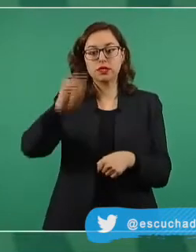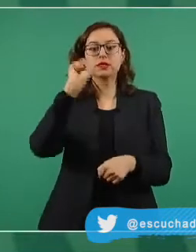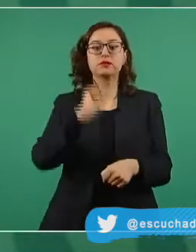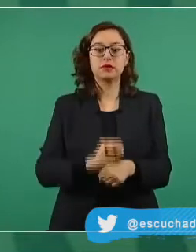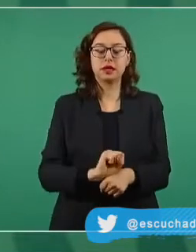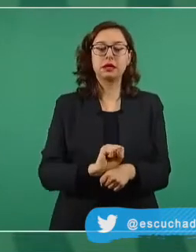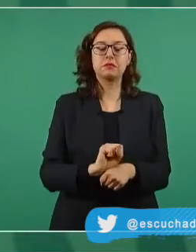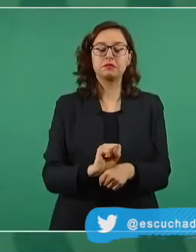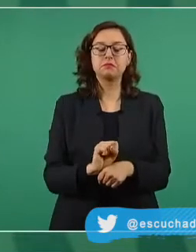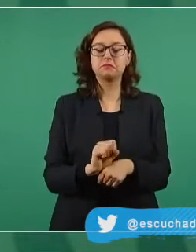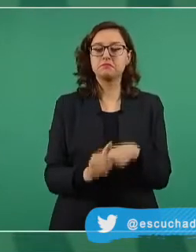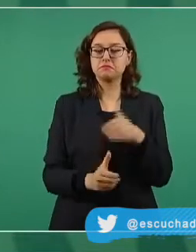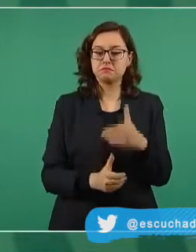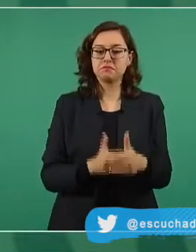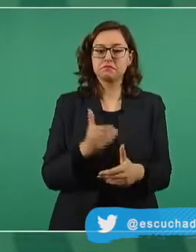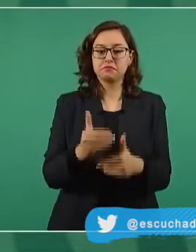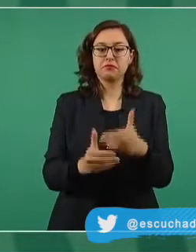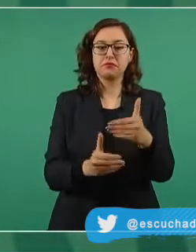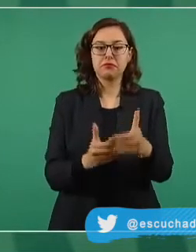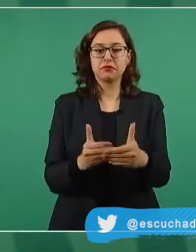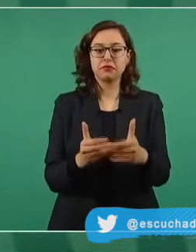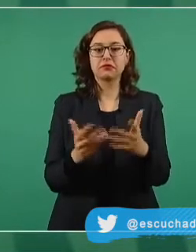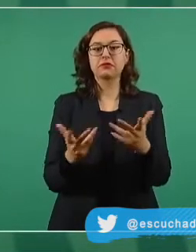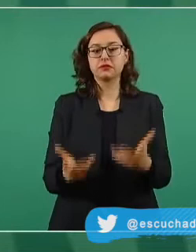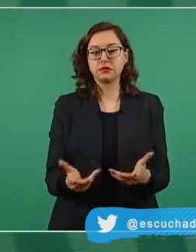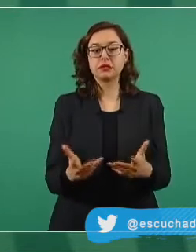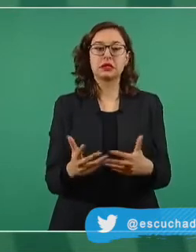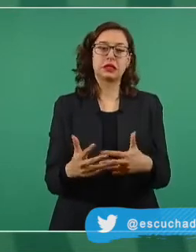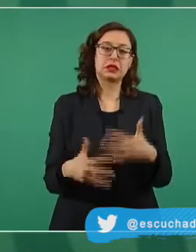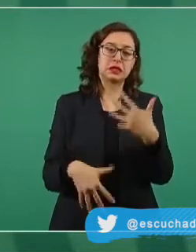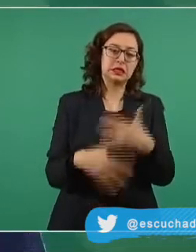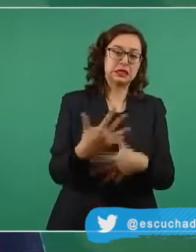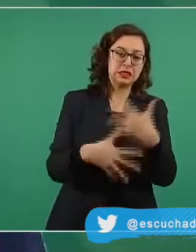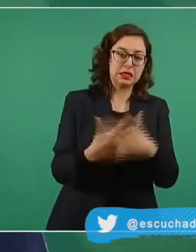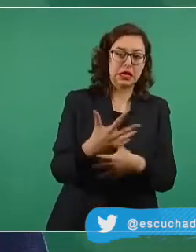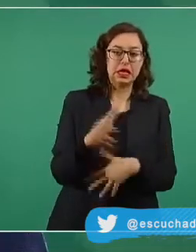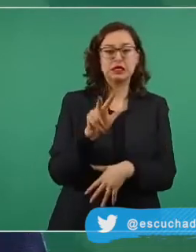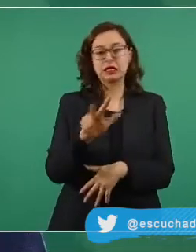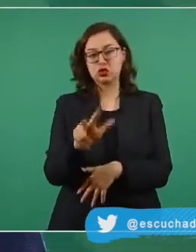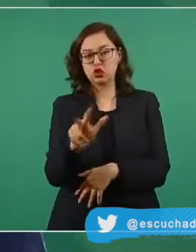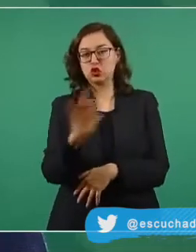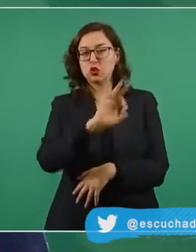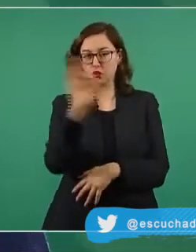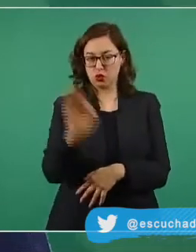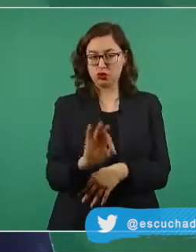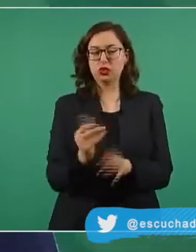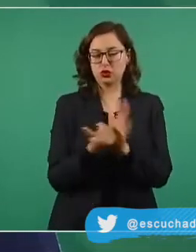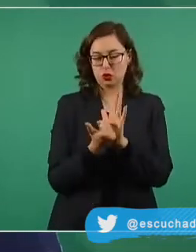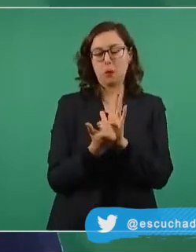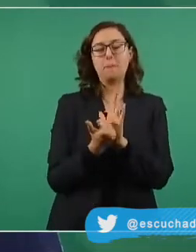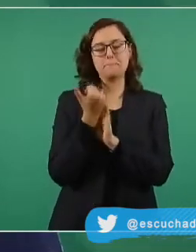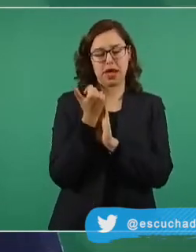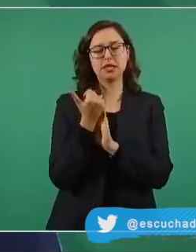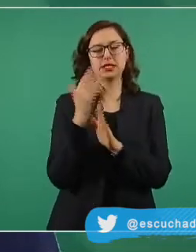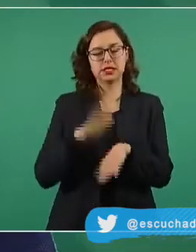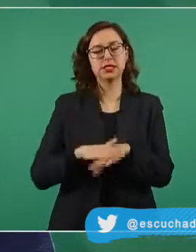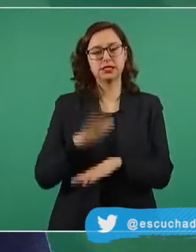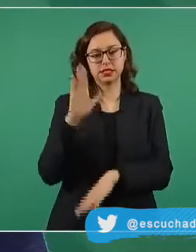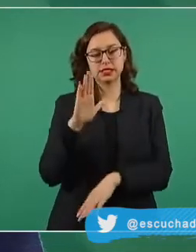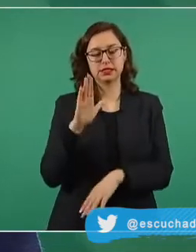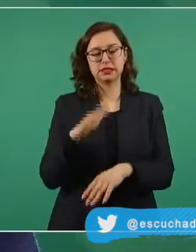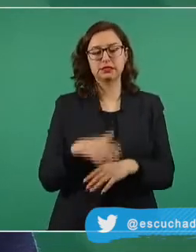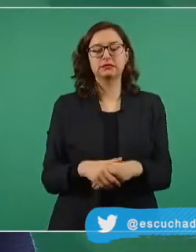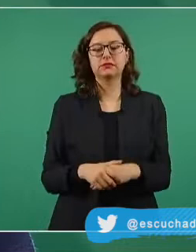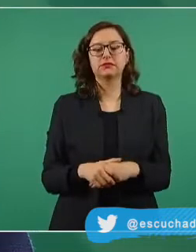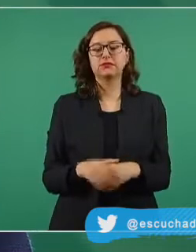que terminaremos la semana con un 15 a 18 por ciento justo lo que mencioné el martes pasado y en la semana